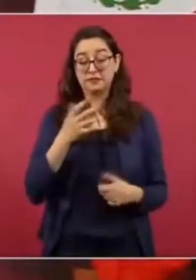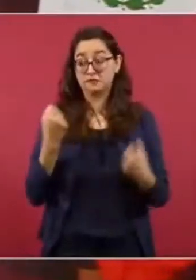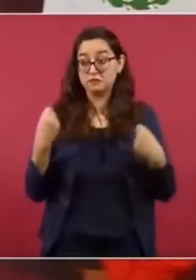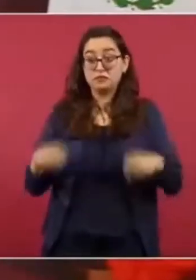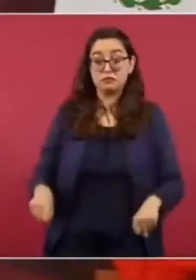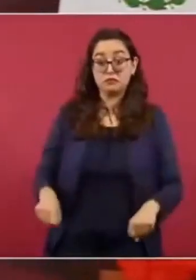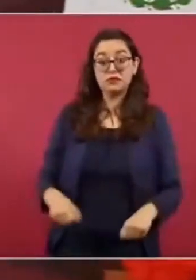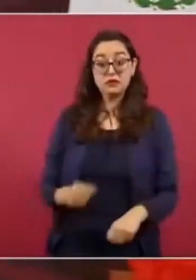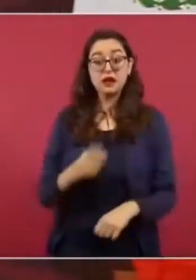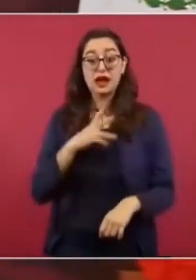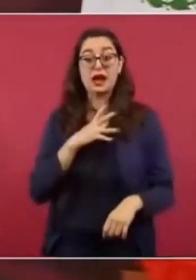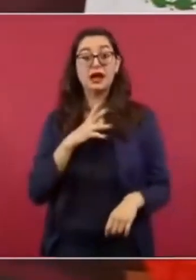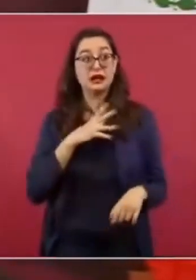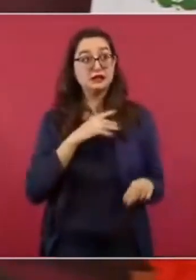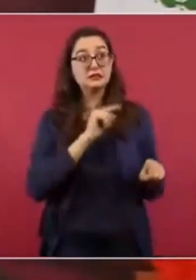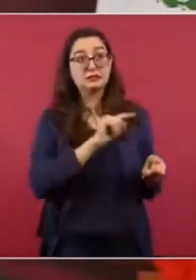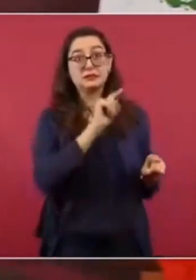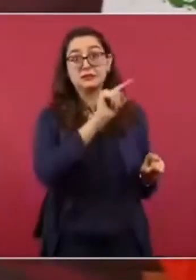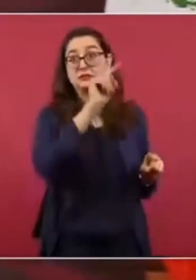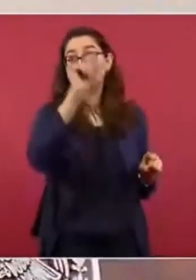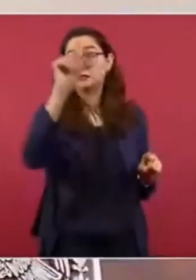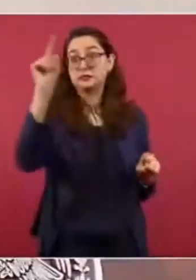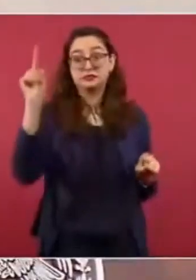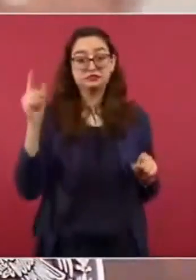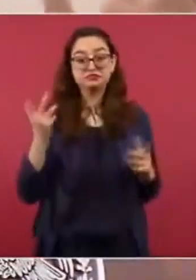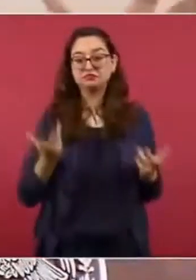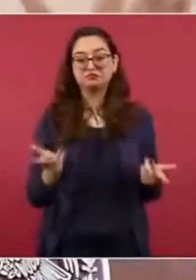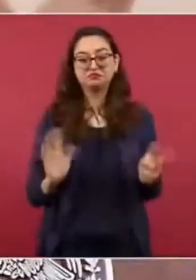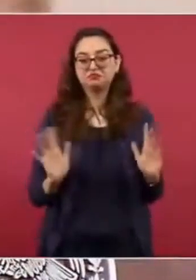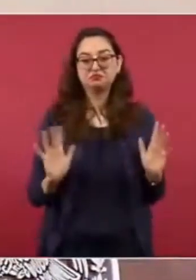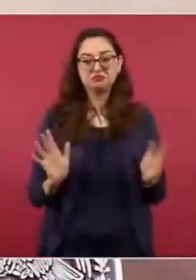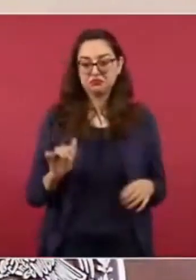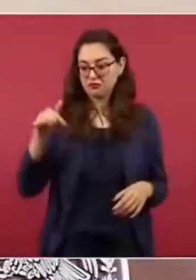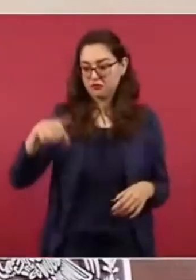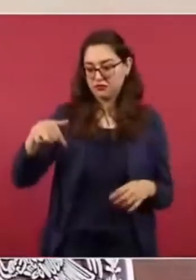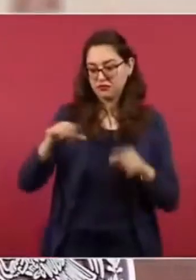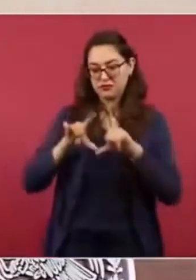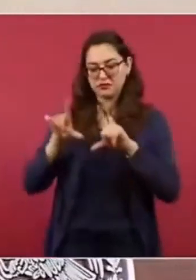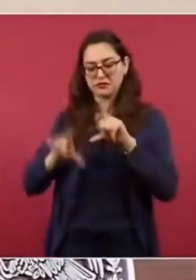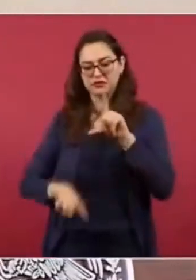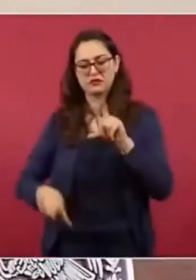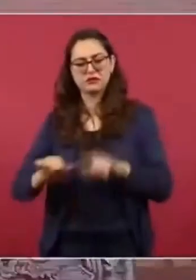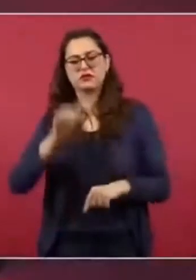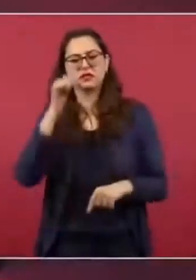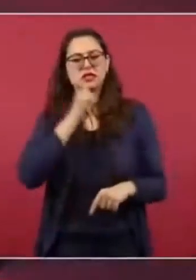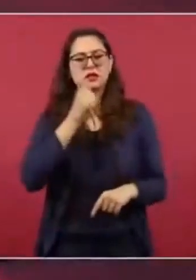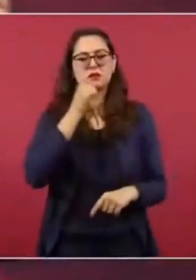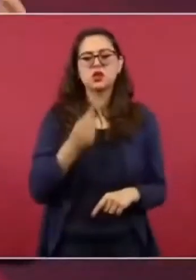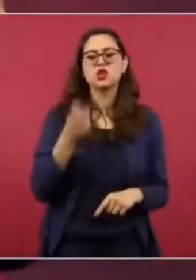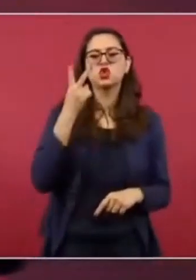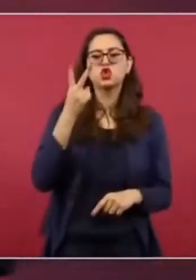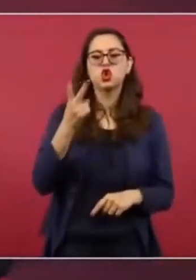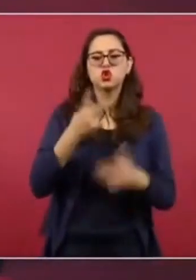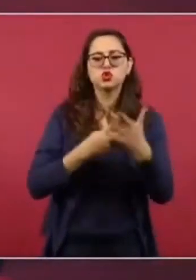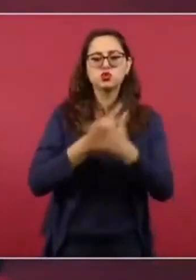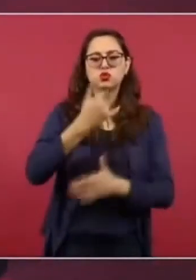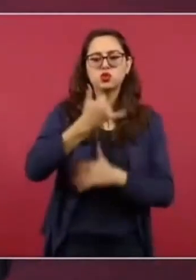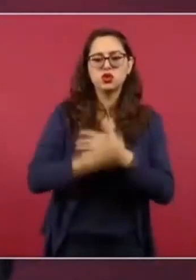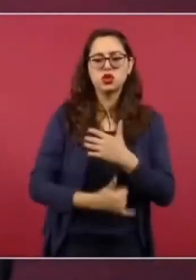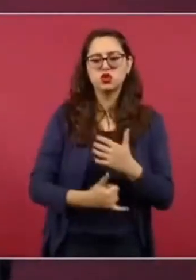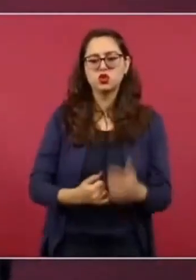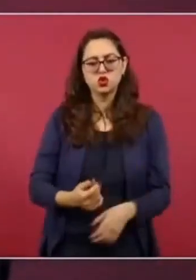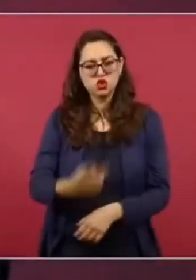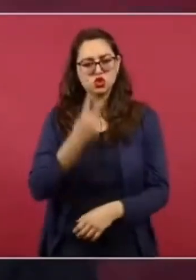la lucha ha sido de liberales, conservadores. La lucha política ideológica.